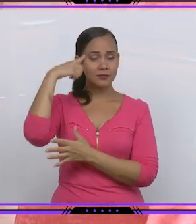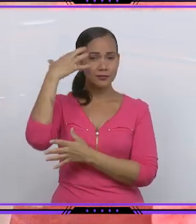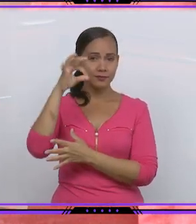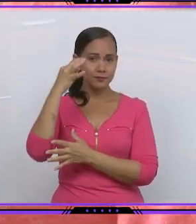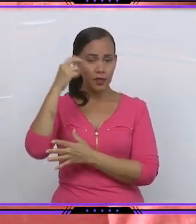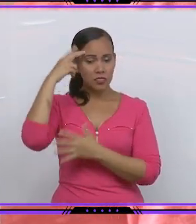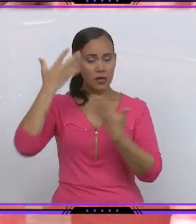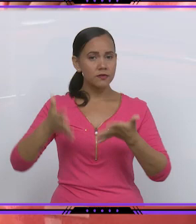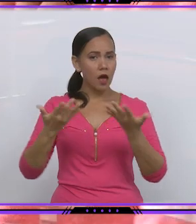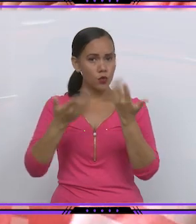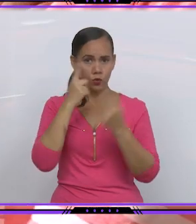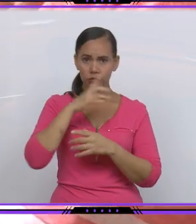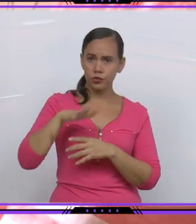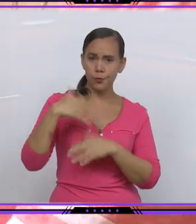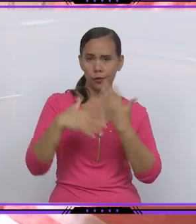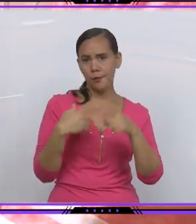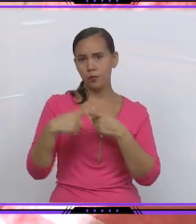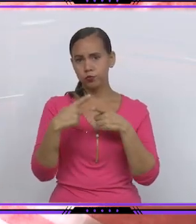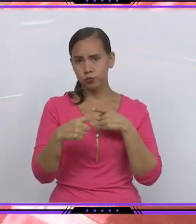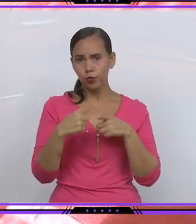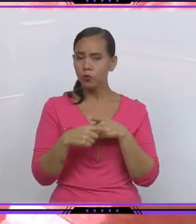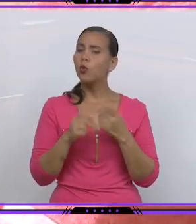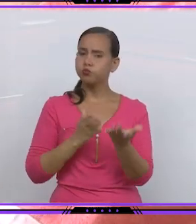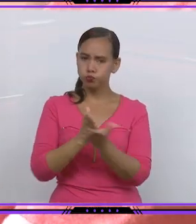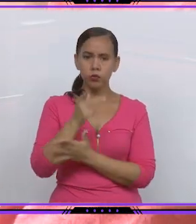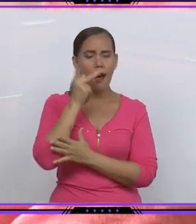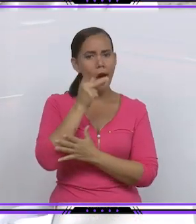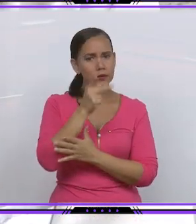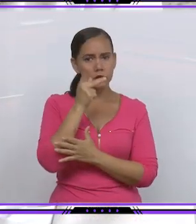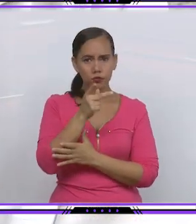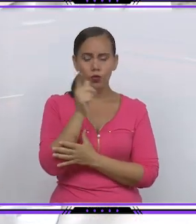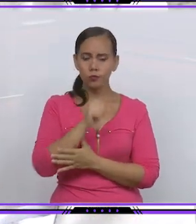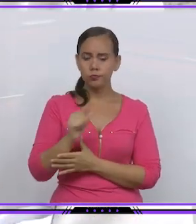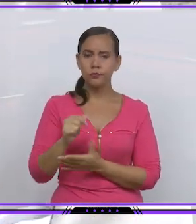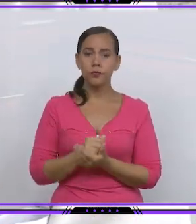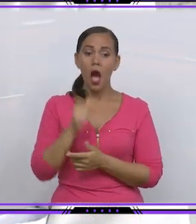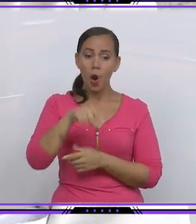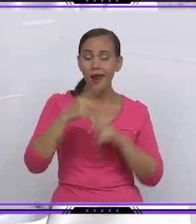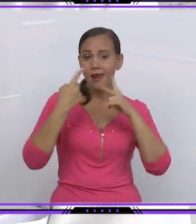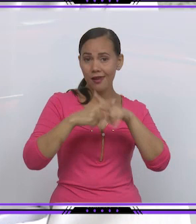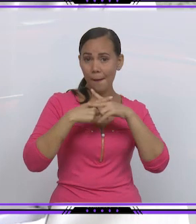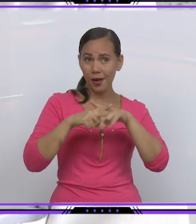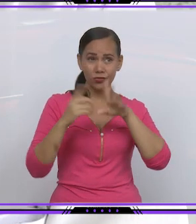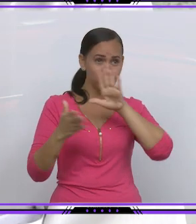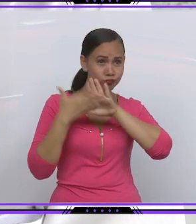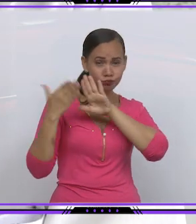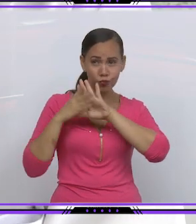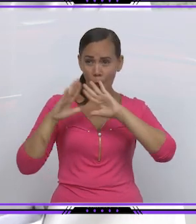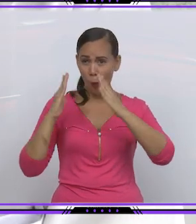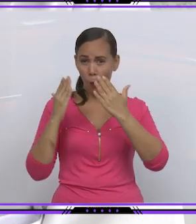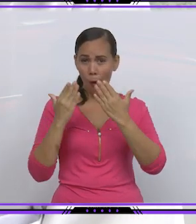centro asistencial no ha disminuido sus programas de consultas. El centro se está reparando en una reparación capital que incluso incluyó